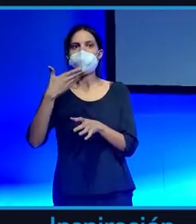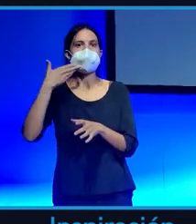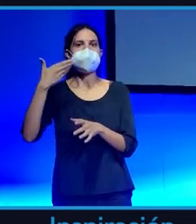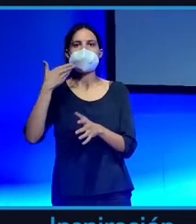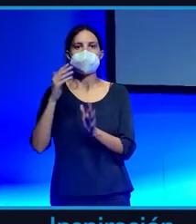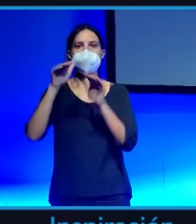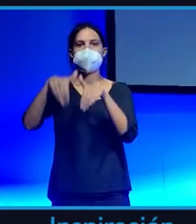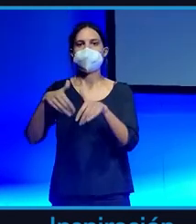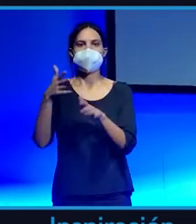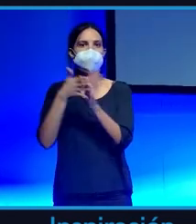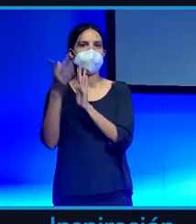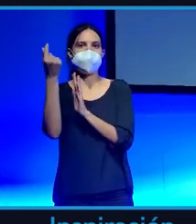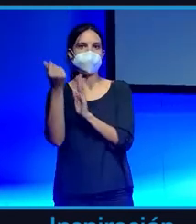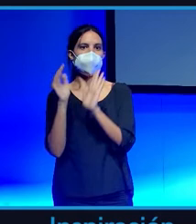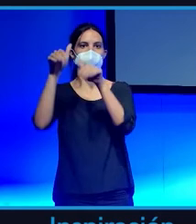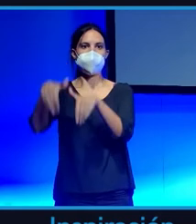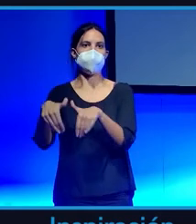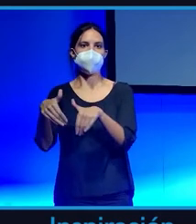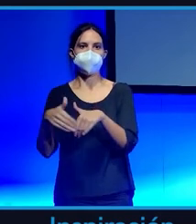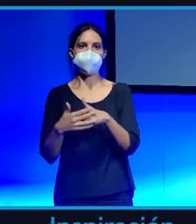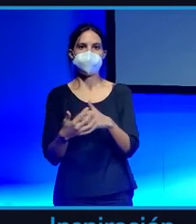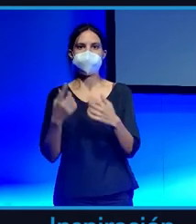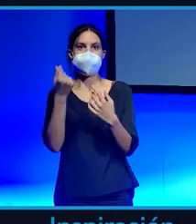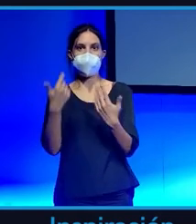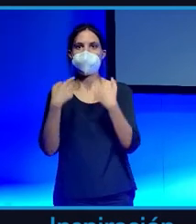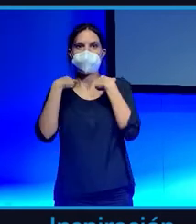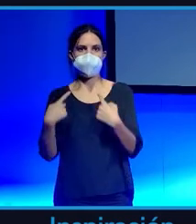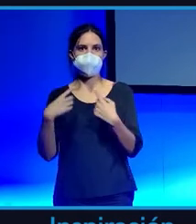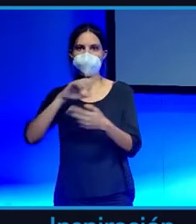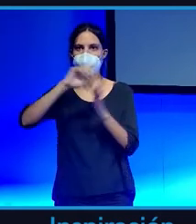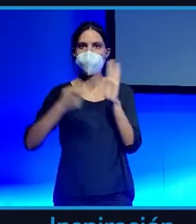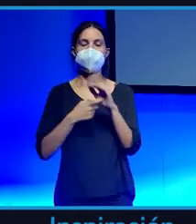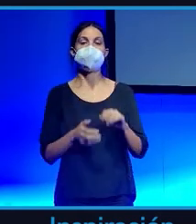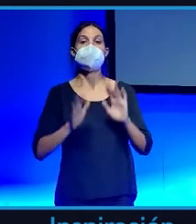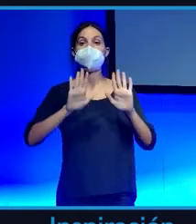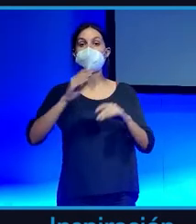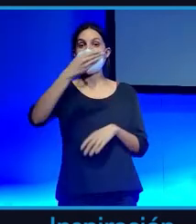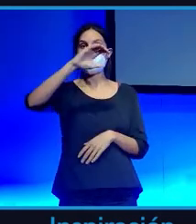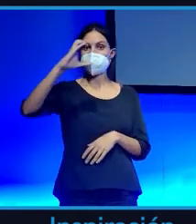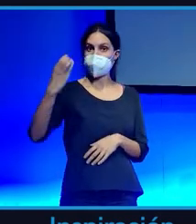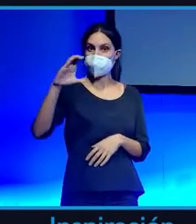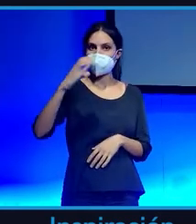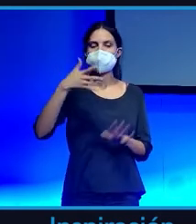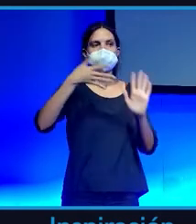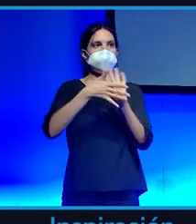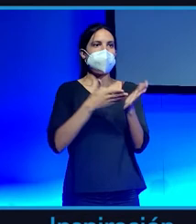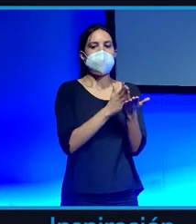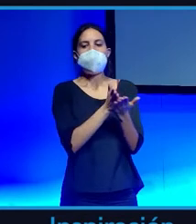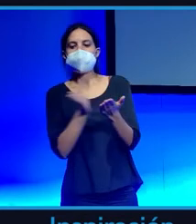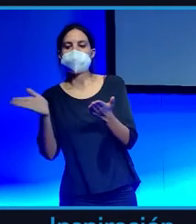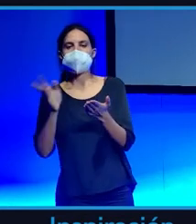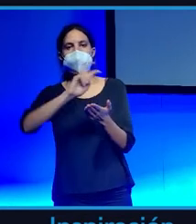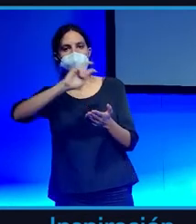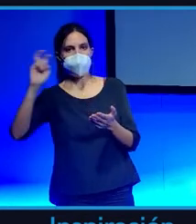confianza en una moneda local. En el caso de bitcoin es la democratización de una alternativa a la moneda